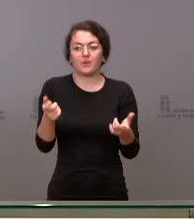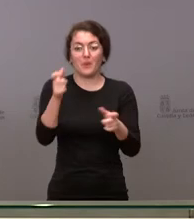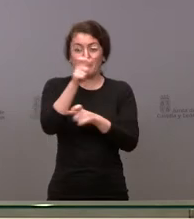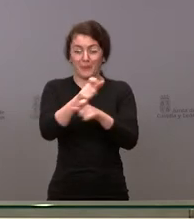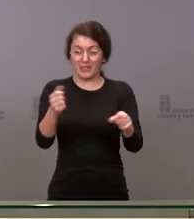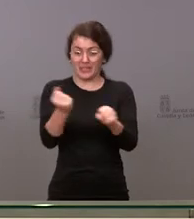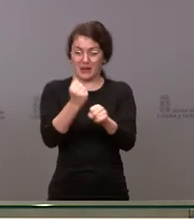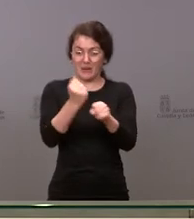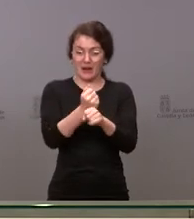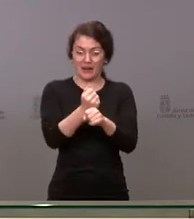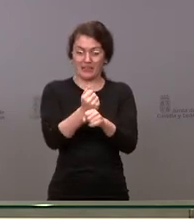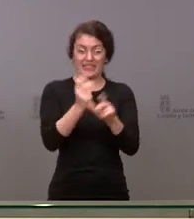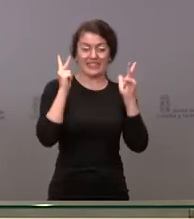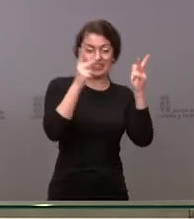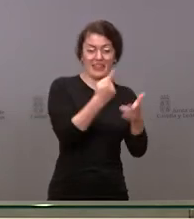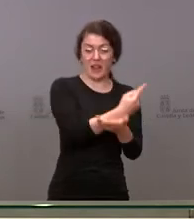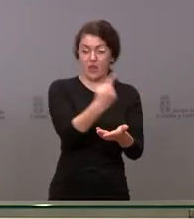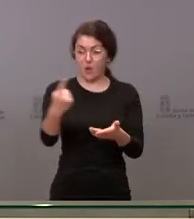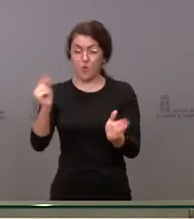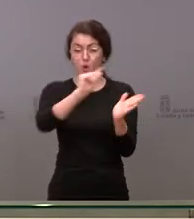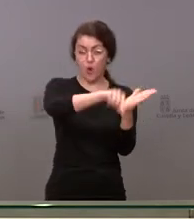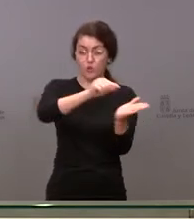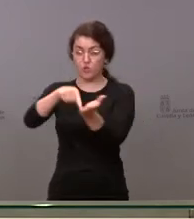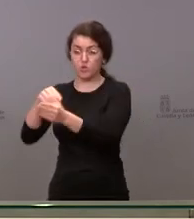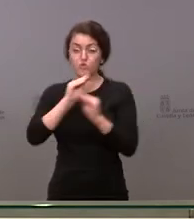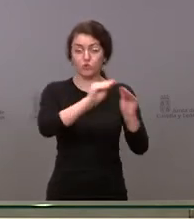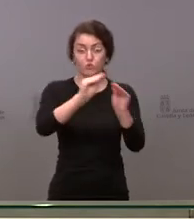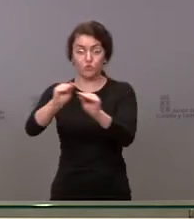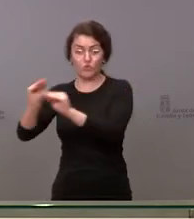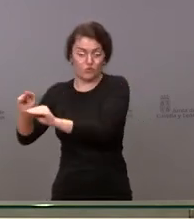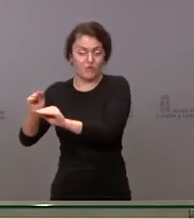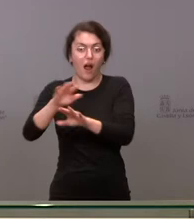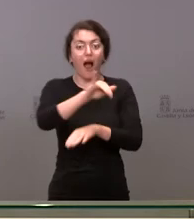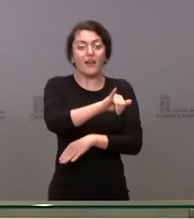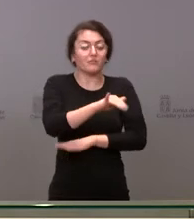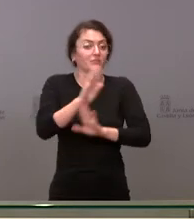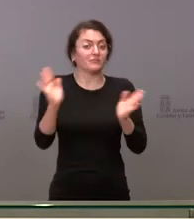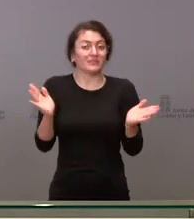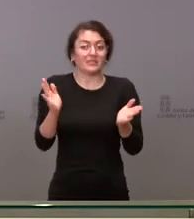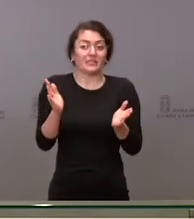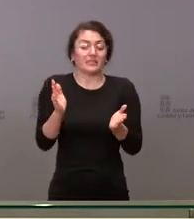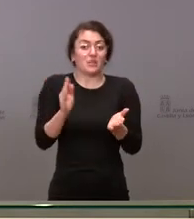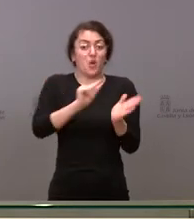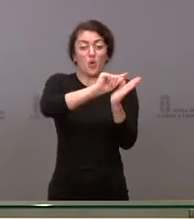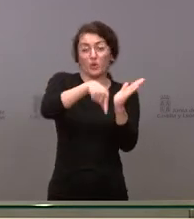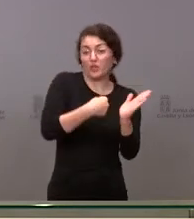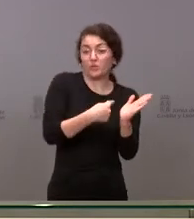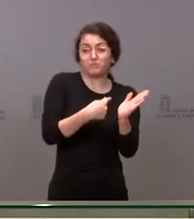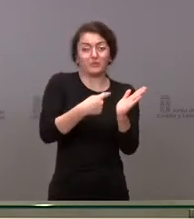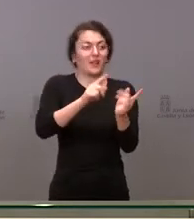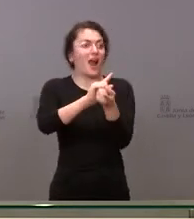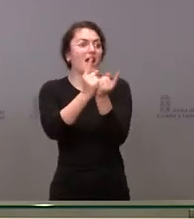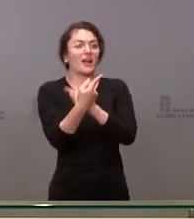de cada residencia tiene un contrato firmado con su empresa que no se puede vulnerar fácilmente o no se puede